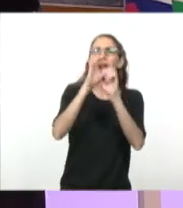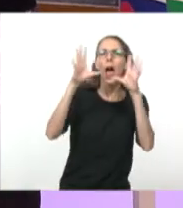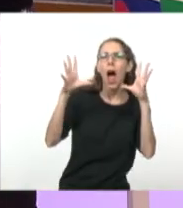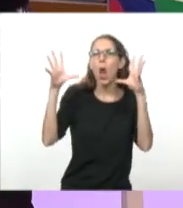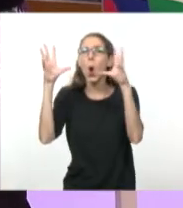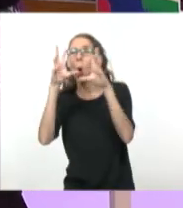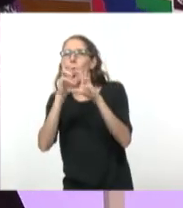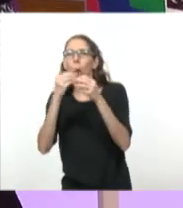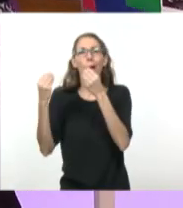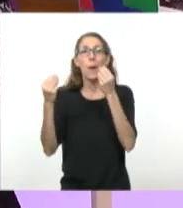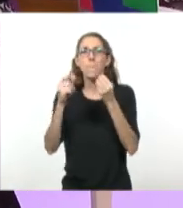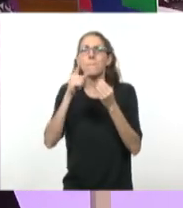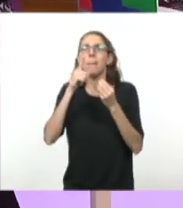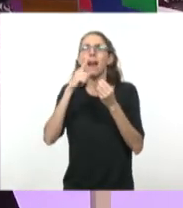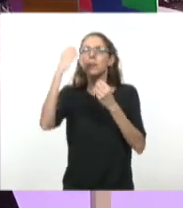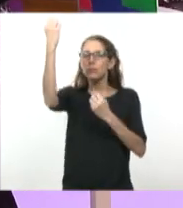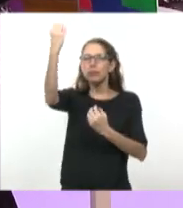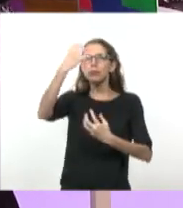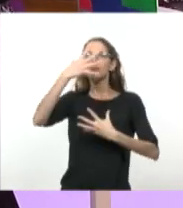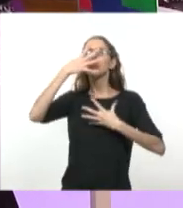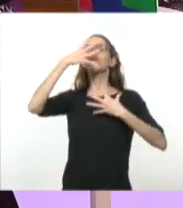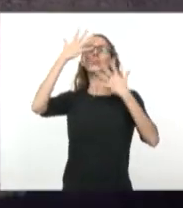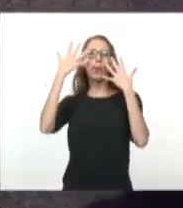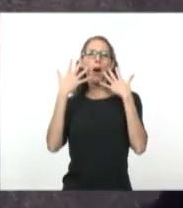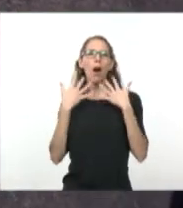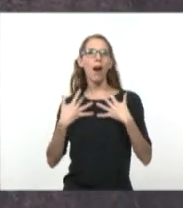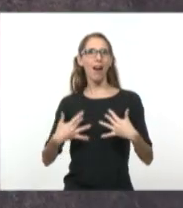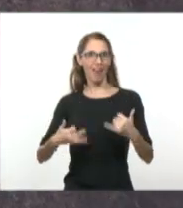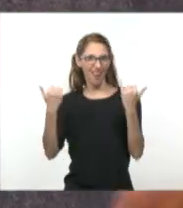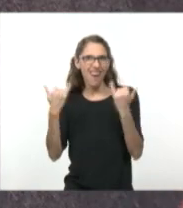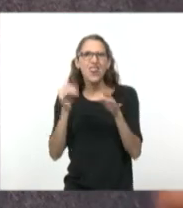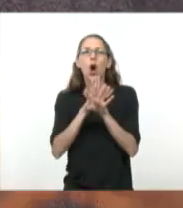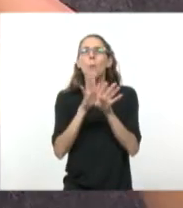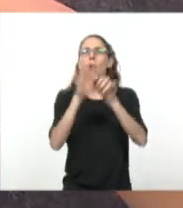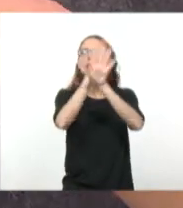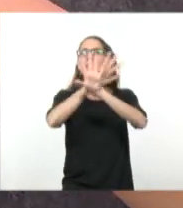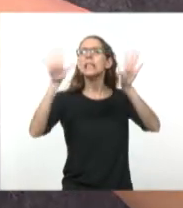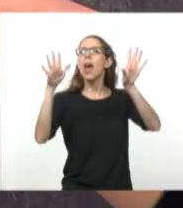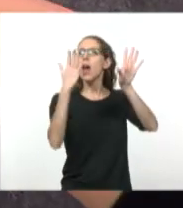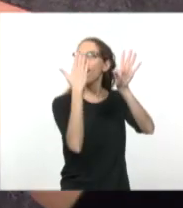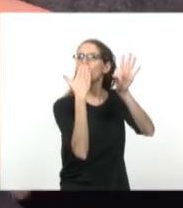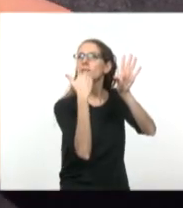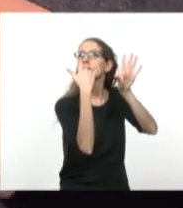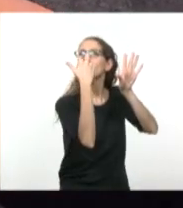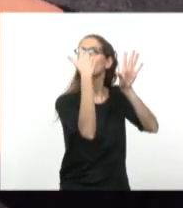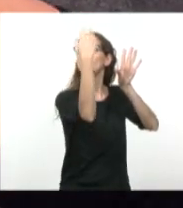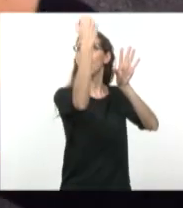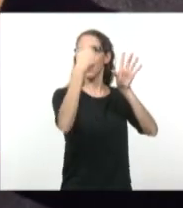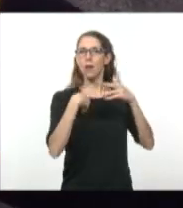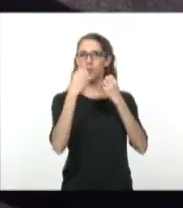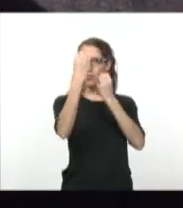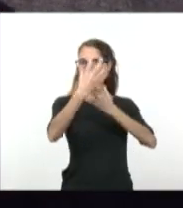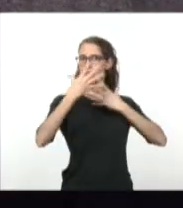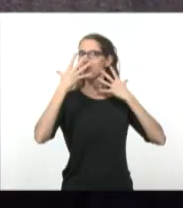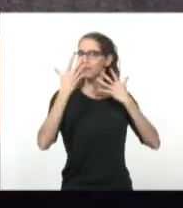llega de afuera, que le llega de arriba. Tenés razón, como que el cielo lo está buscando. Exactamente. Exactamente. Fíjate, entonces, no